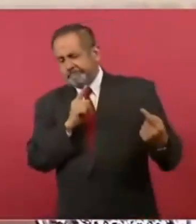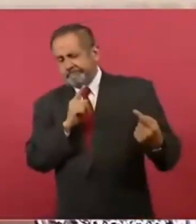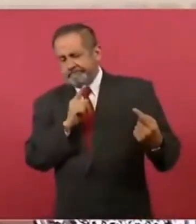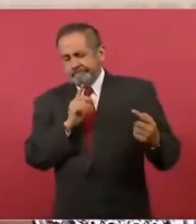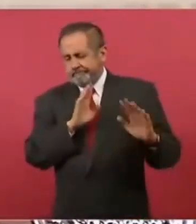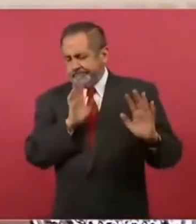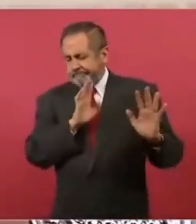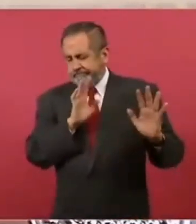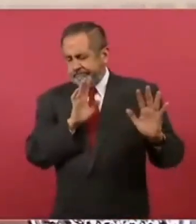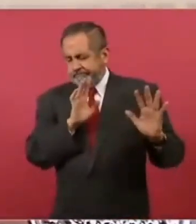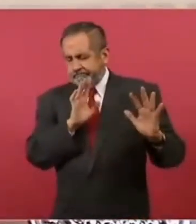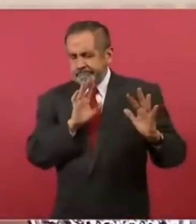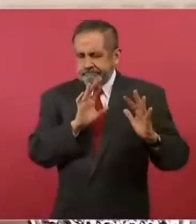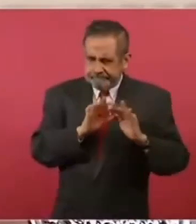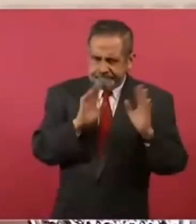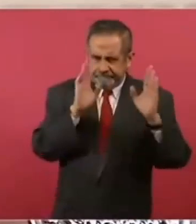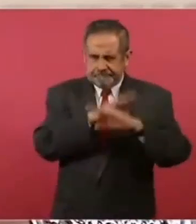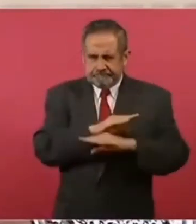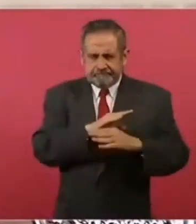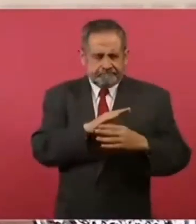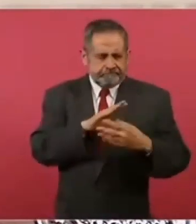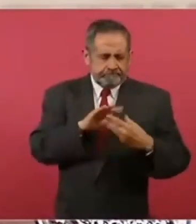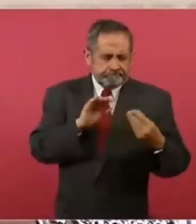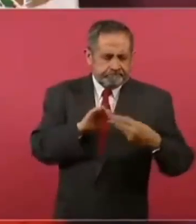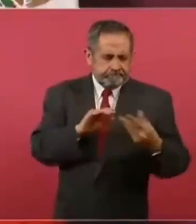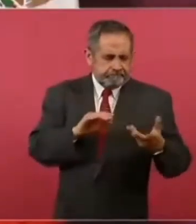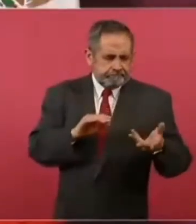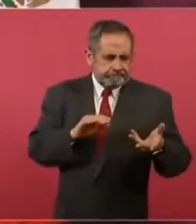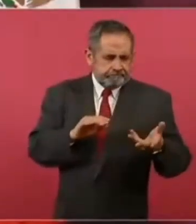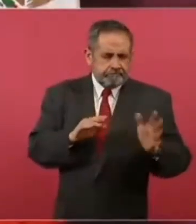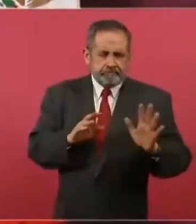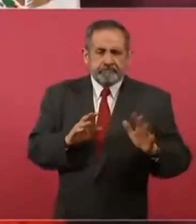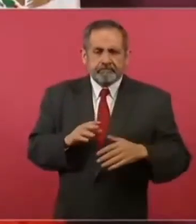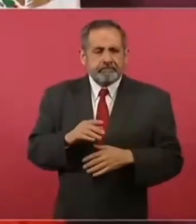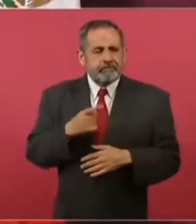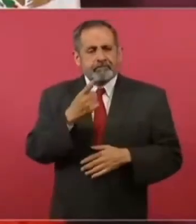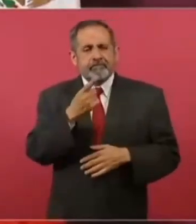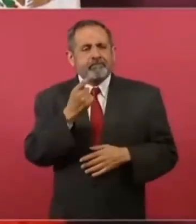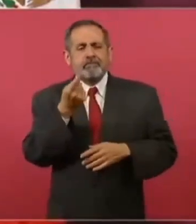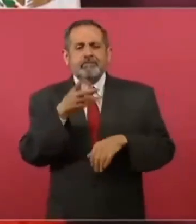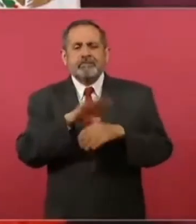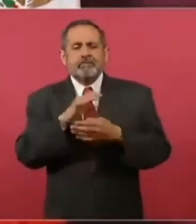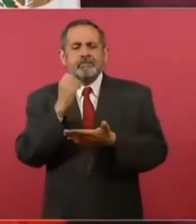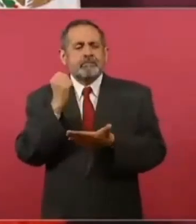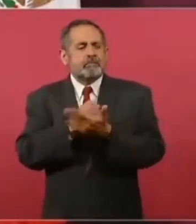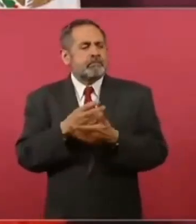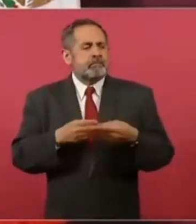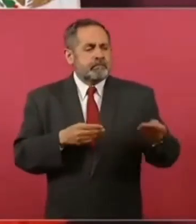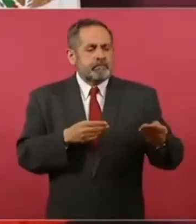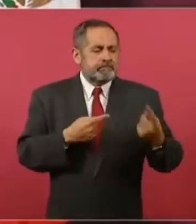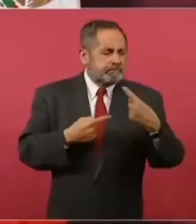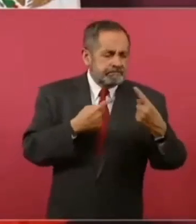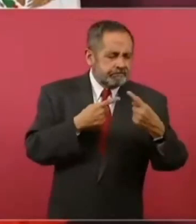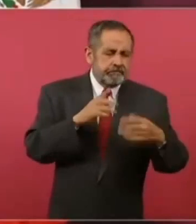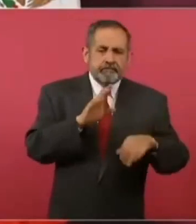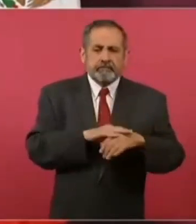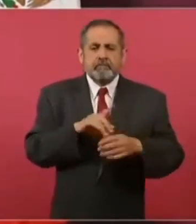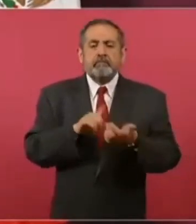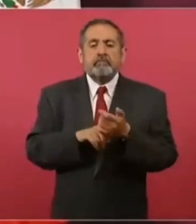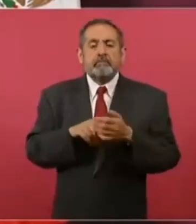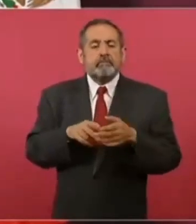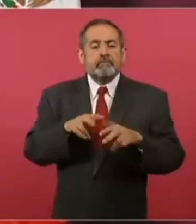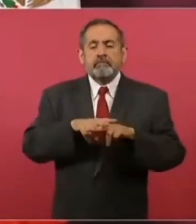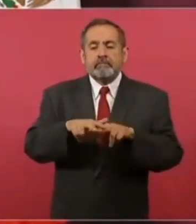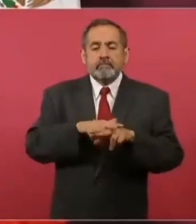lo de una concesión en el ferrocarril del